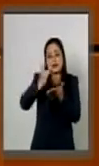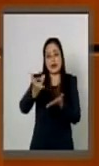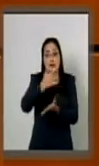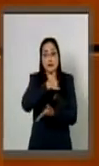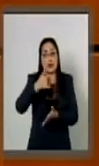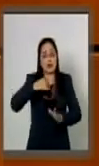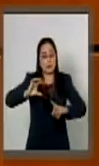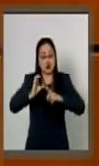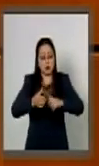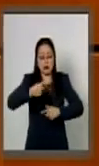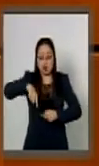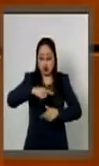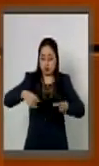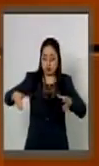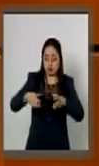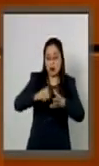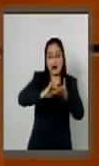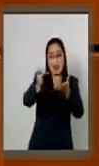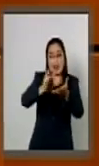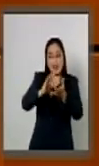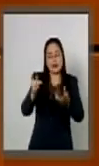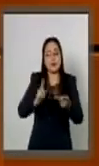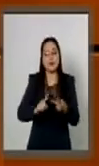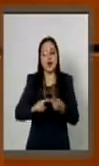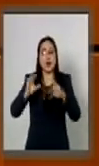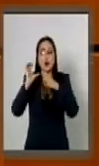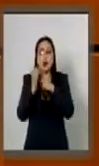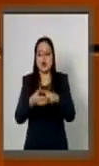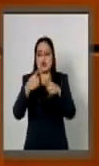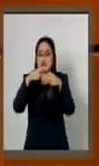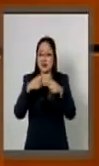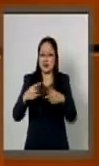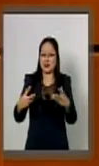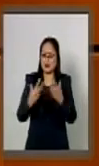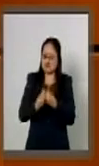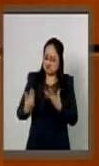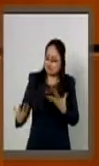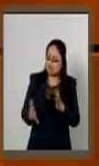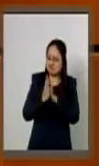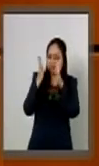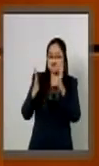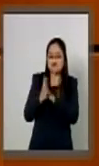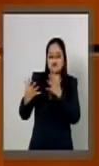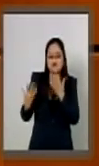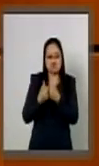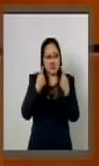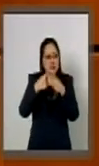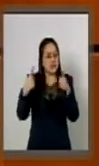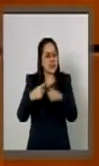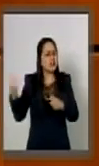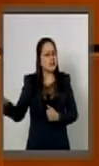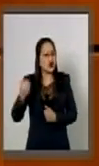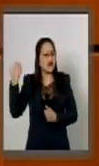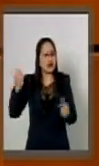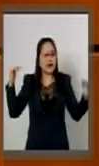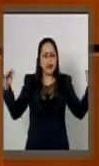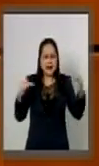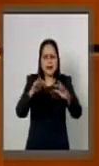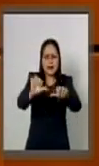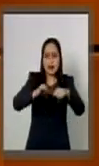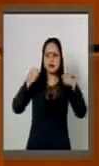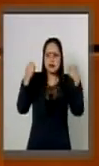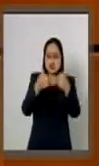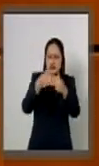los miembros de nuestra comisión, de las Comisiones Unidas, de quienes participaron en los distintos foros, Sociedad Civil,